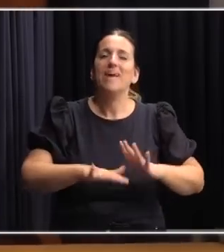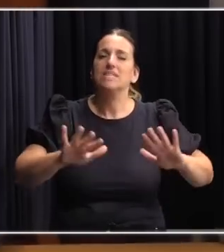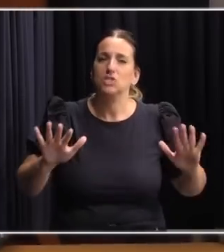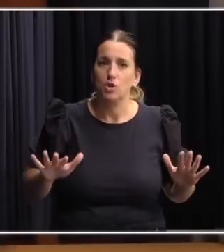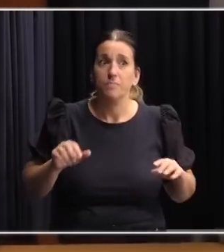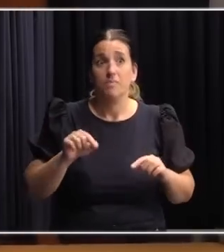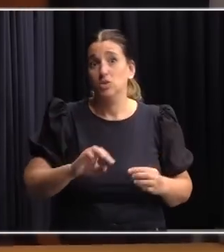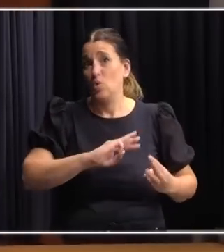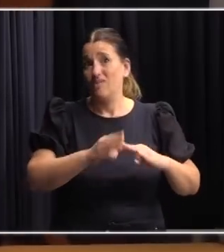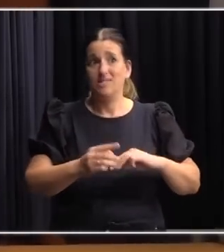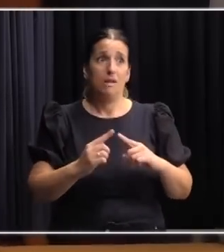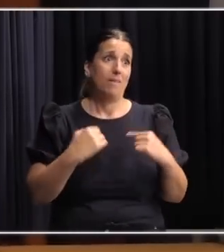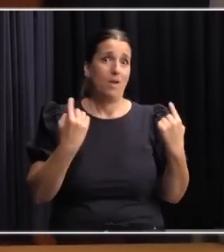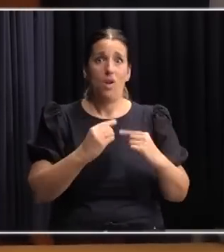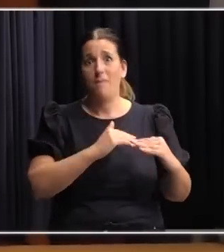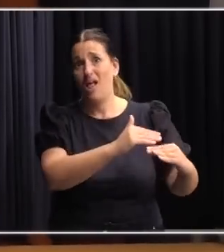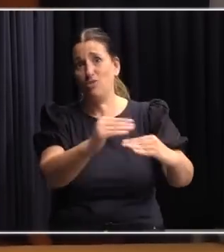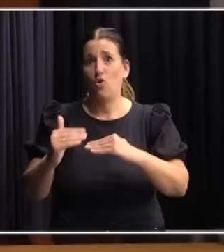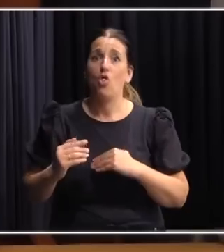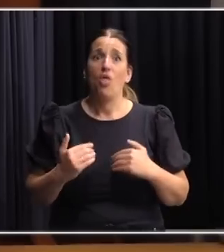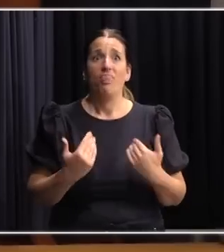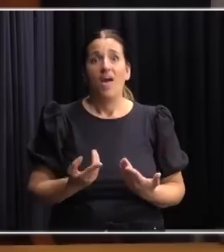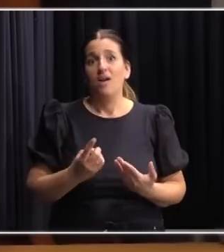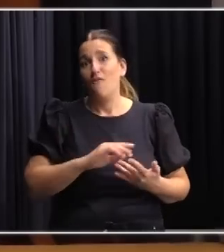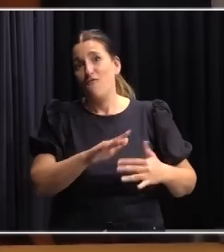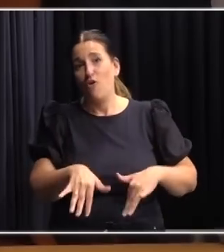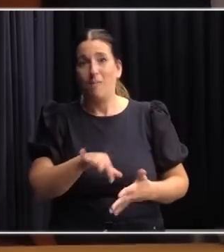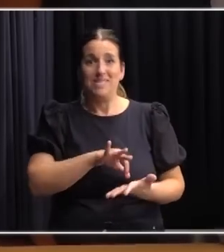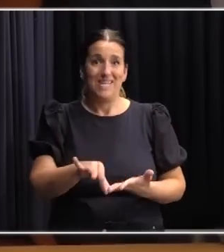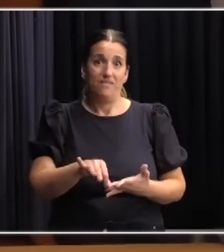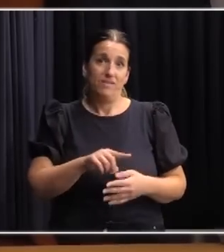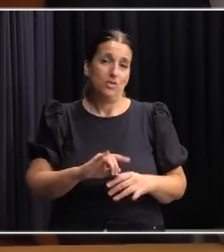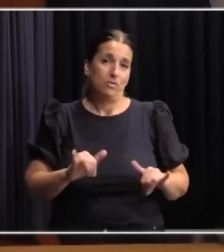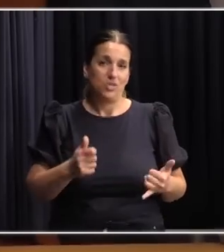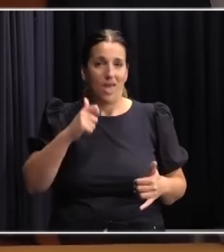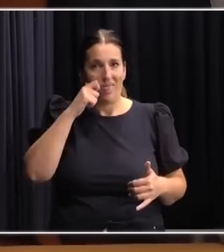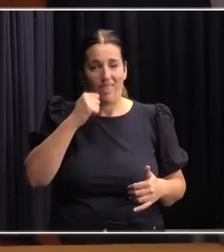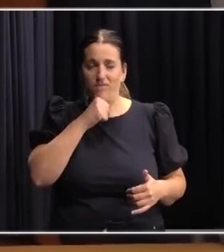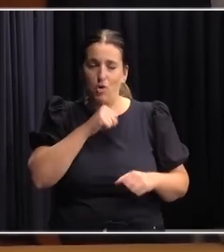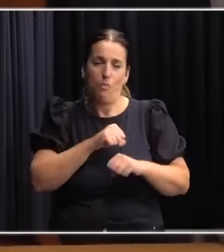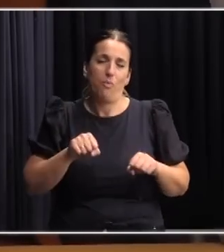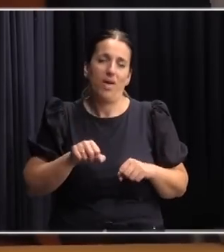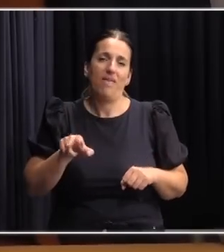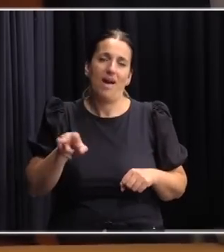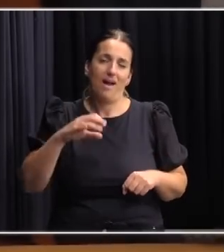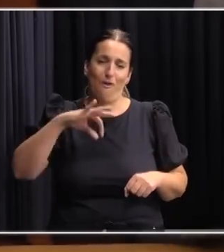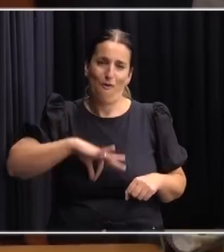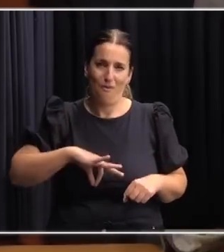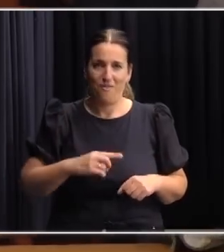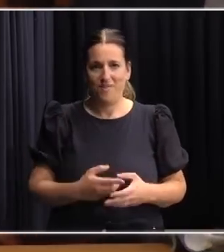universalidad de que todo el mundo tenga algún tipo de prestación ya ha entrado a su tercera edad de la abuela de vejez muchísimas gracias por todo